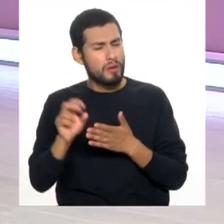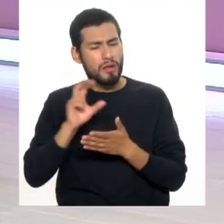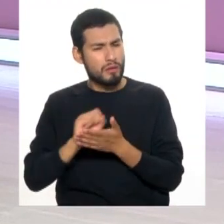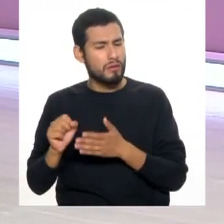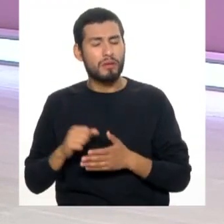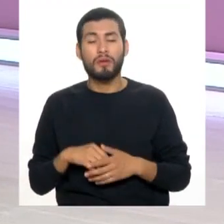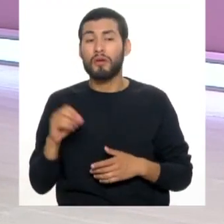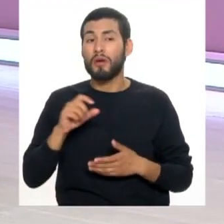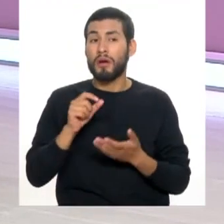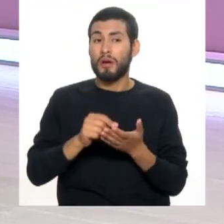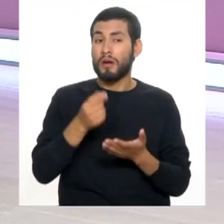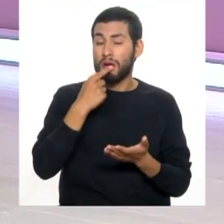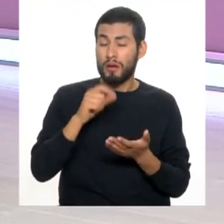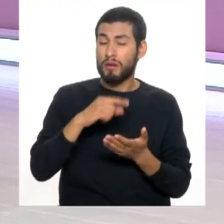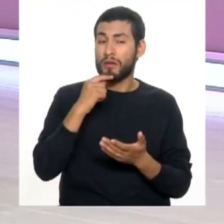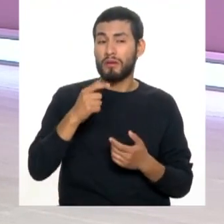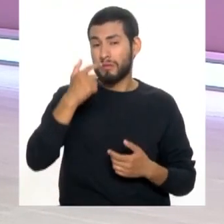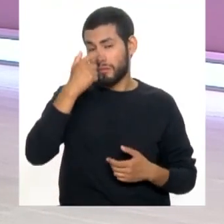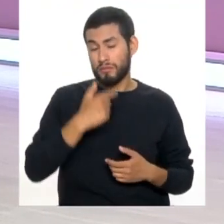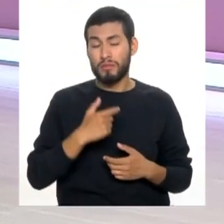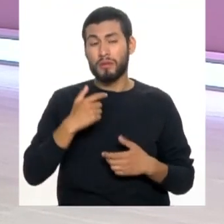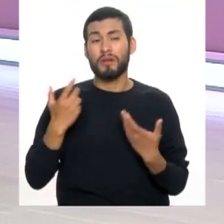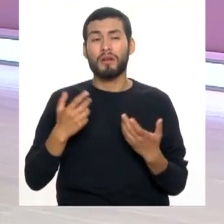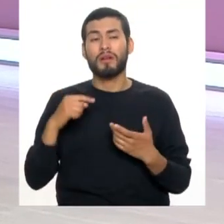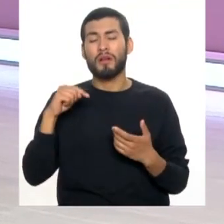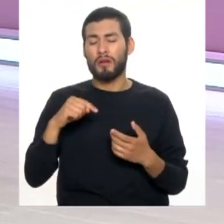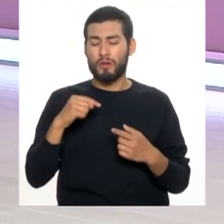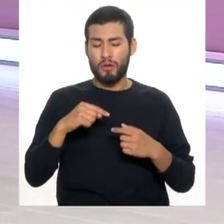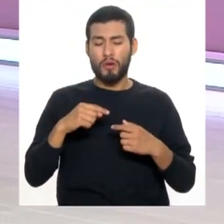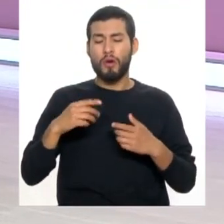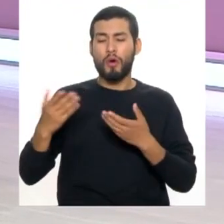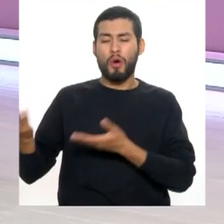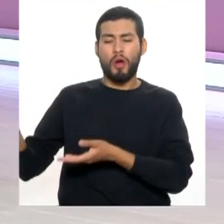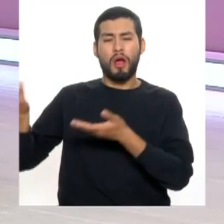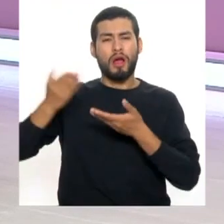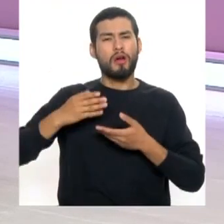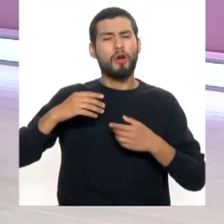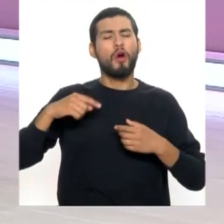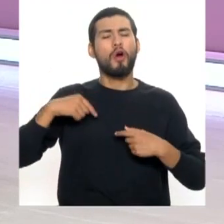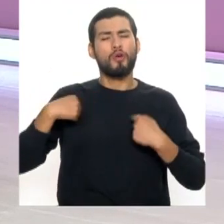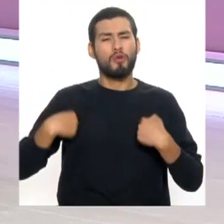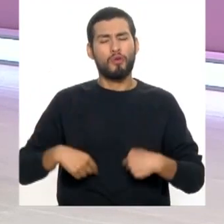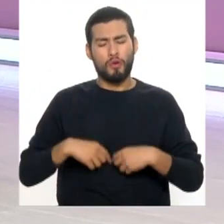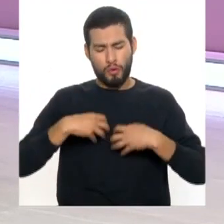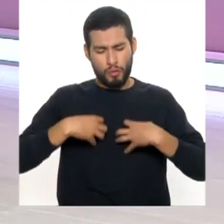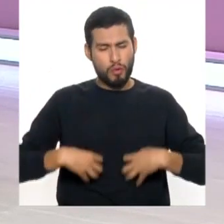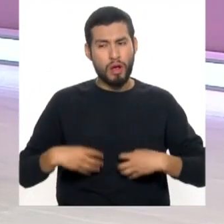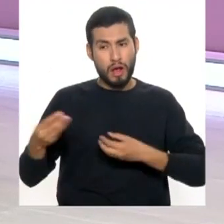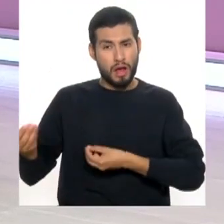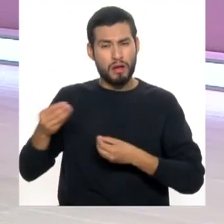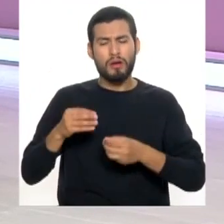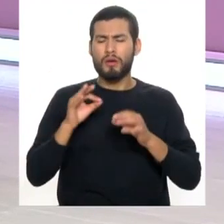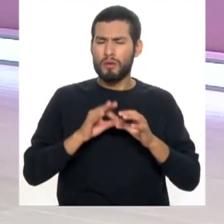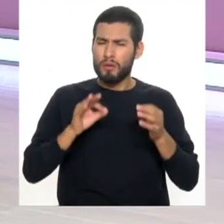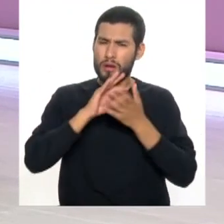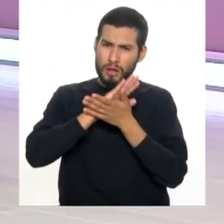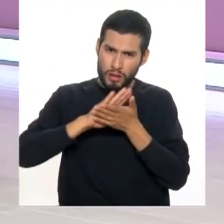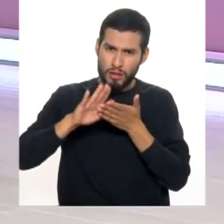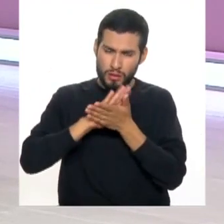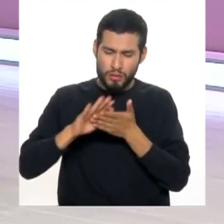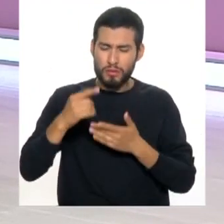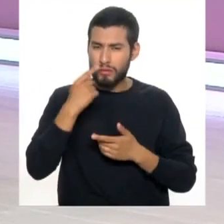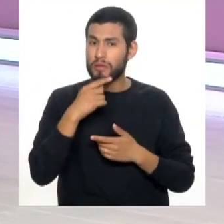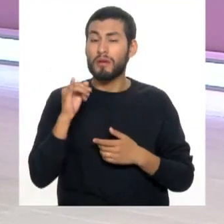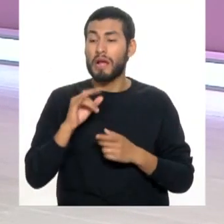las pastillas de los pacientes que han tenido trasplante de órganos. También muy importante la higiene. Y los pacientes que han tenido algún